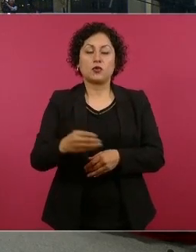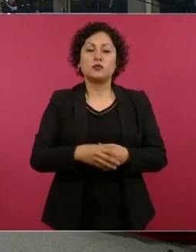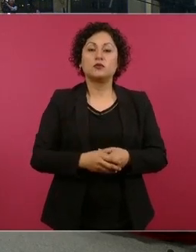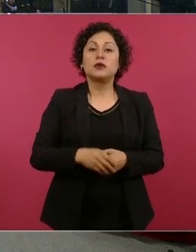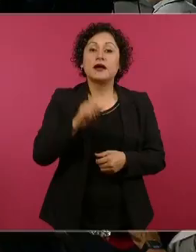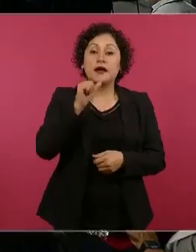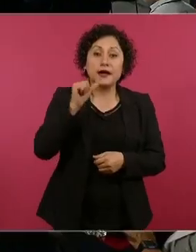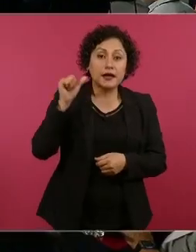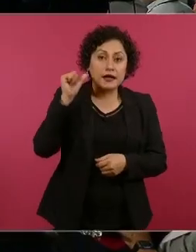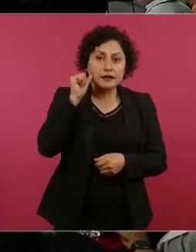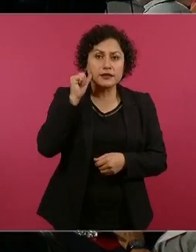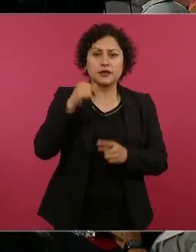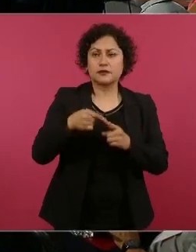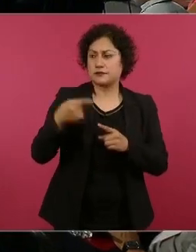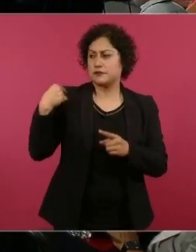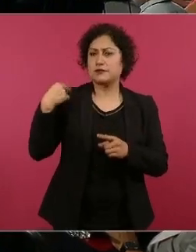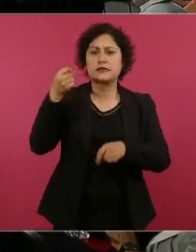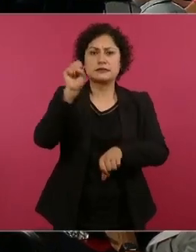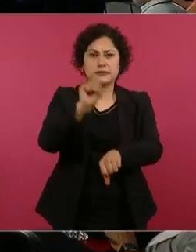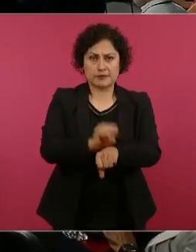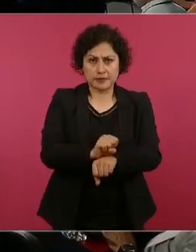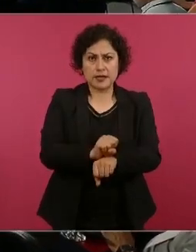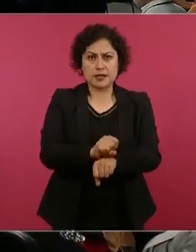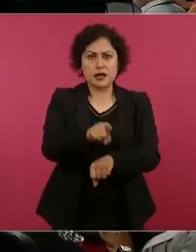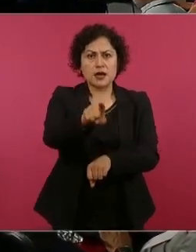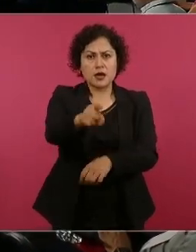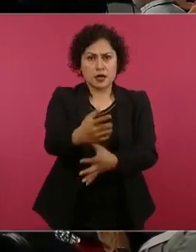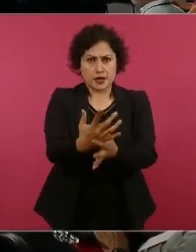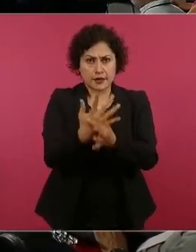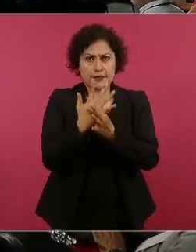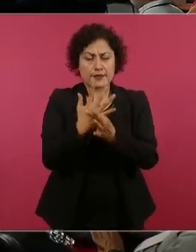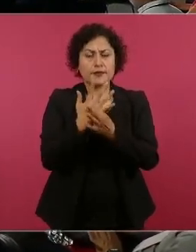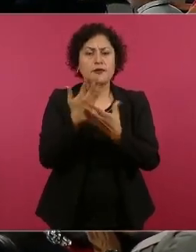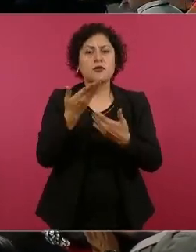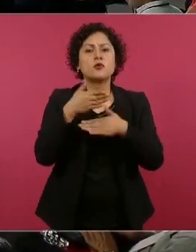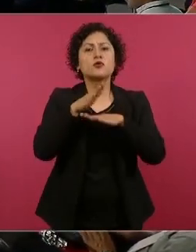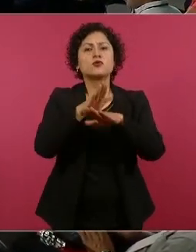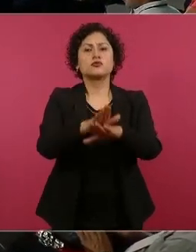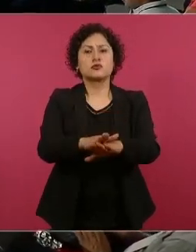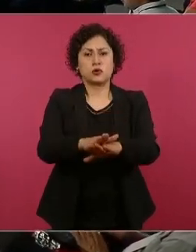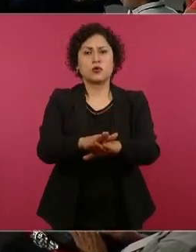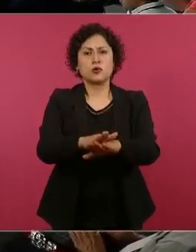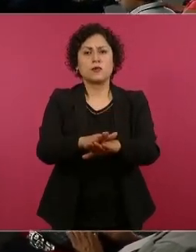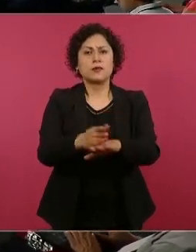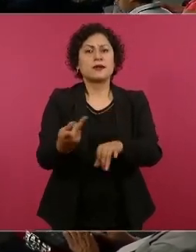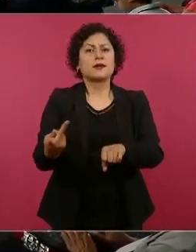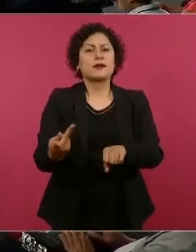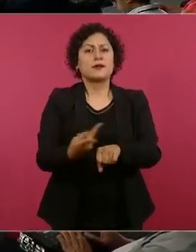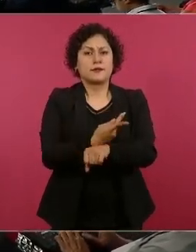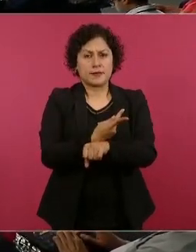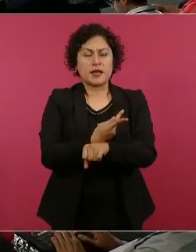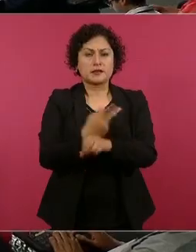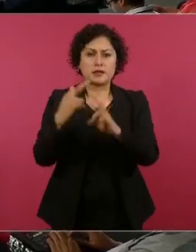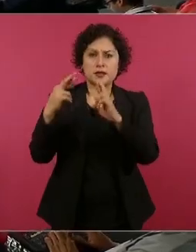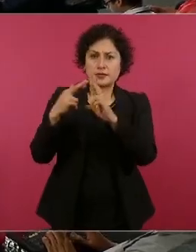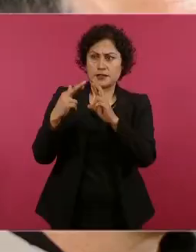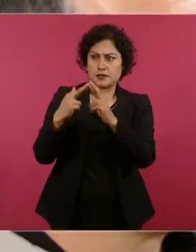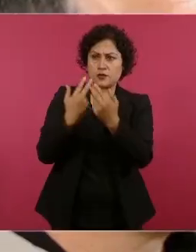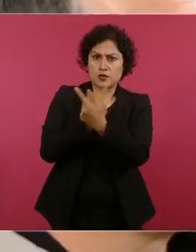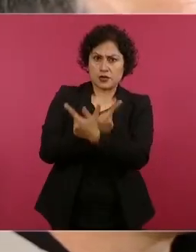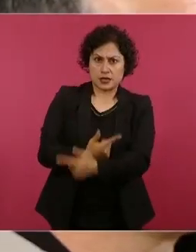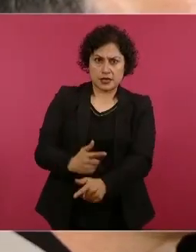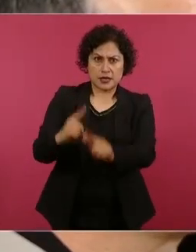usted comentó sobre el Estado laico, la libertad religiosa y